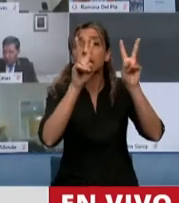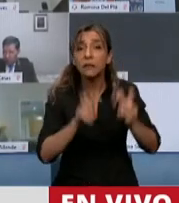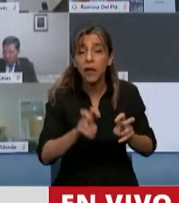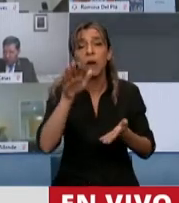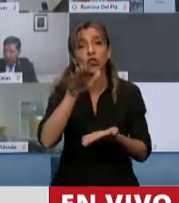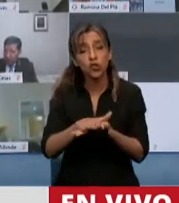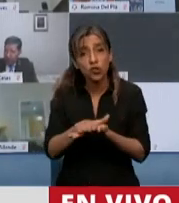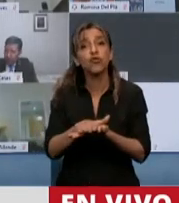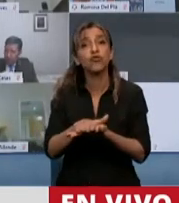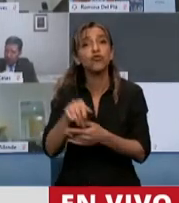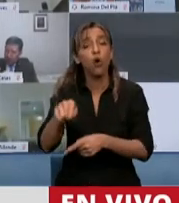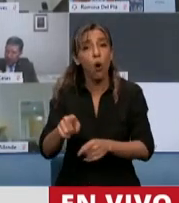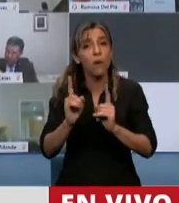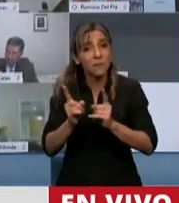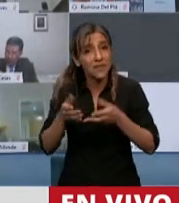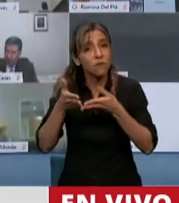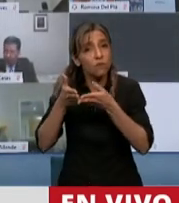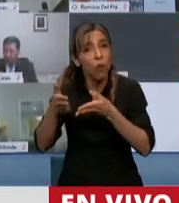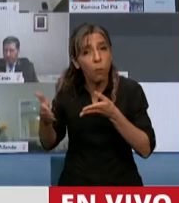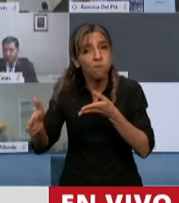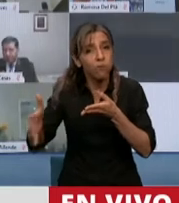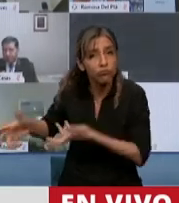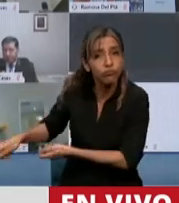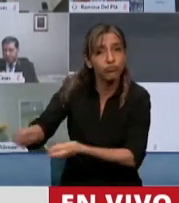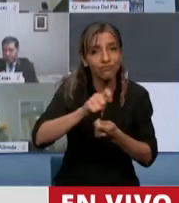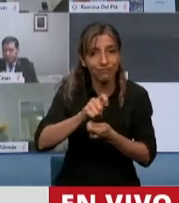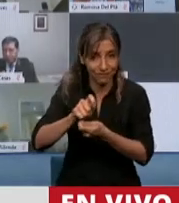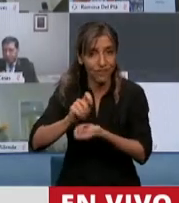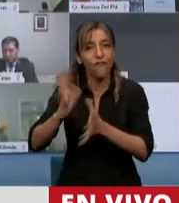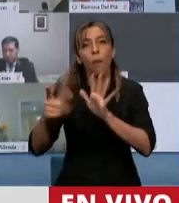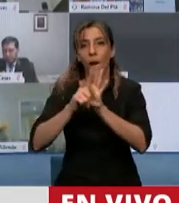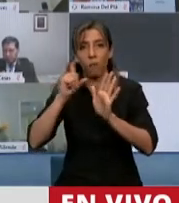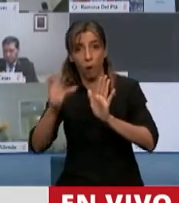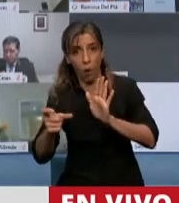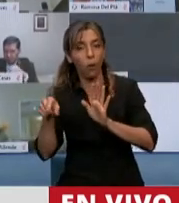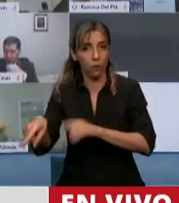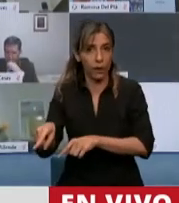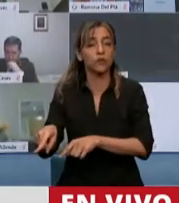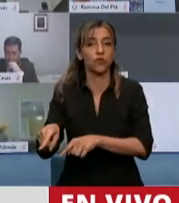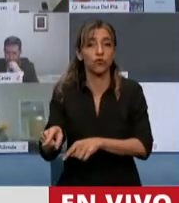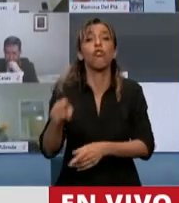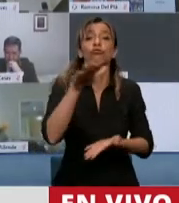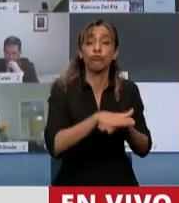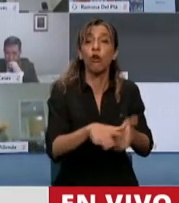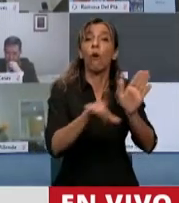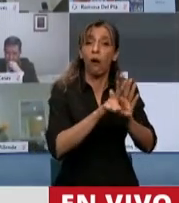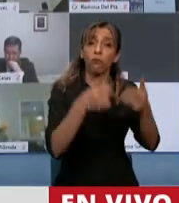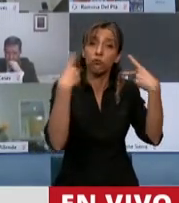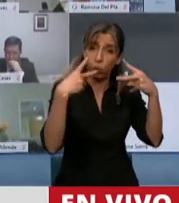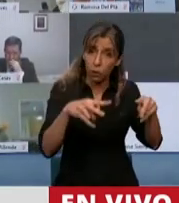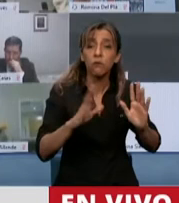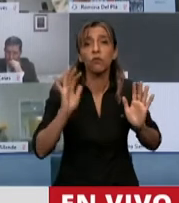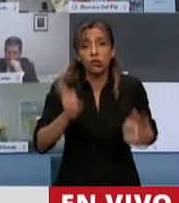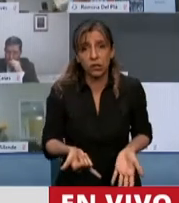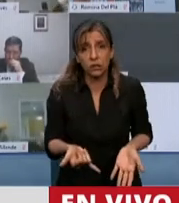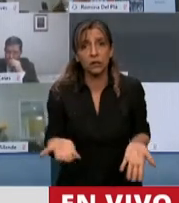la promoción del turismo. Hay más de 40.000 personas que en